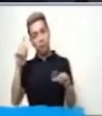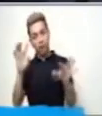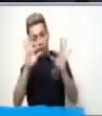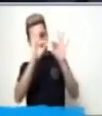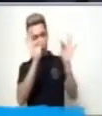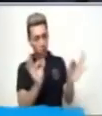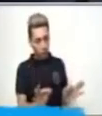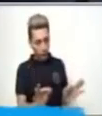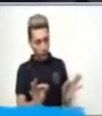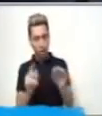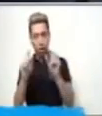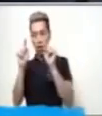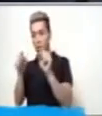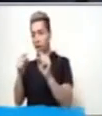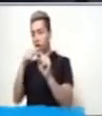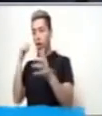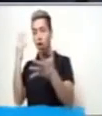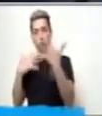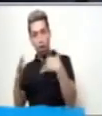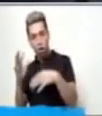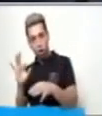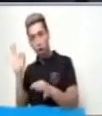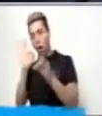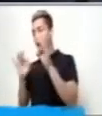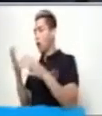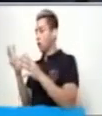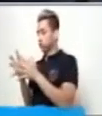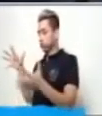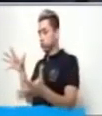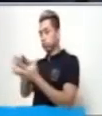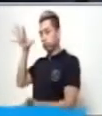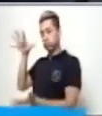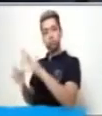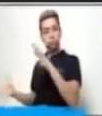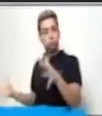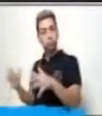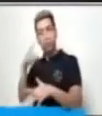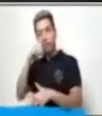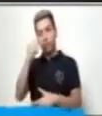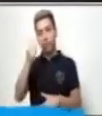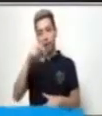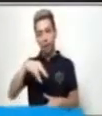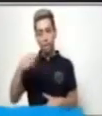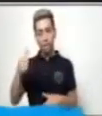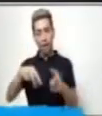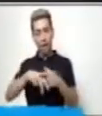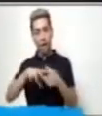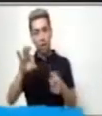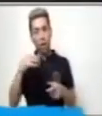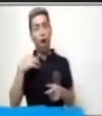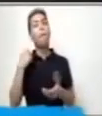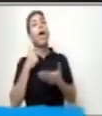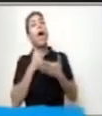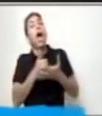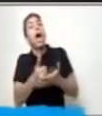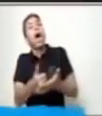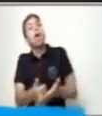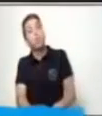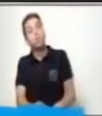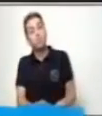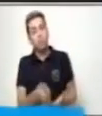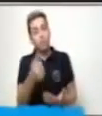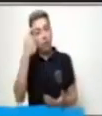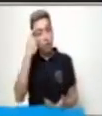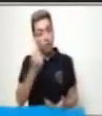color o de tamaño. Esto nos ayudará a comprender de forma más